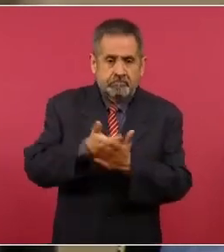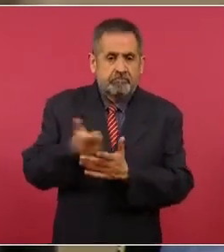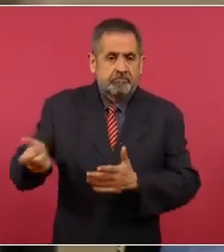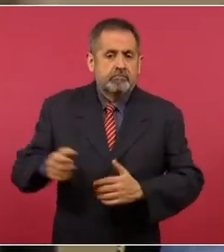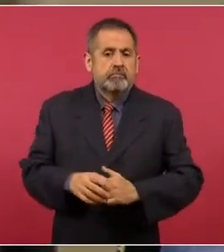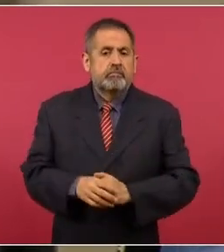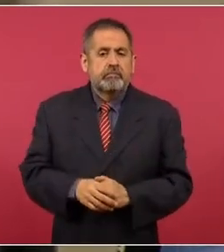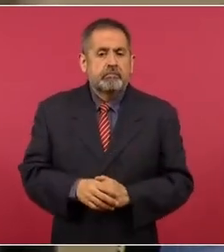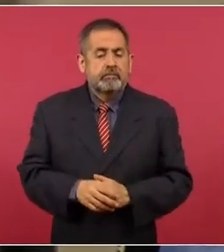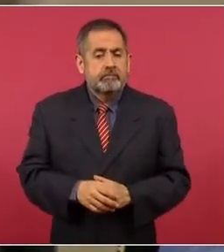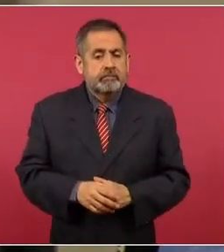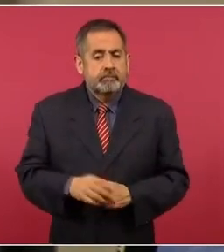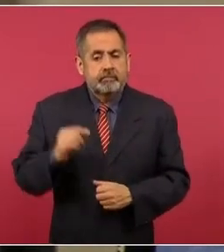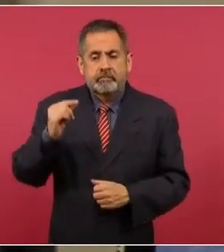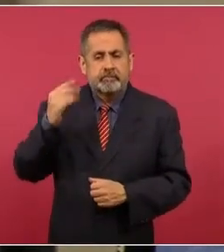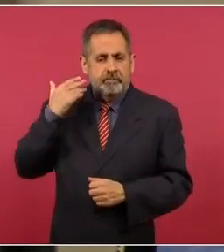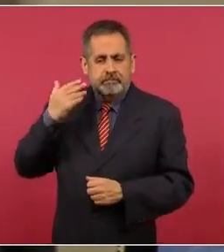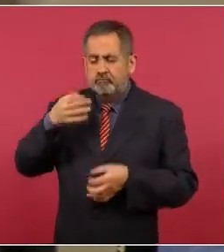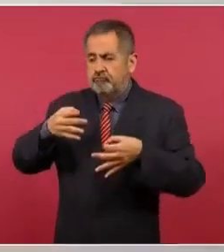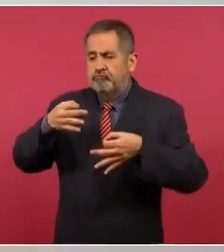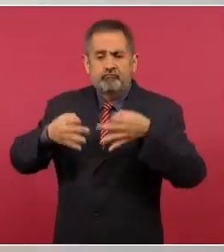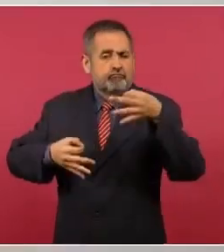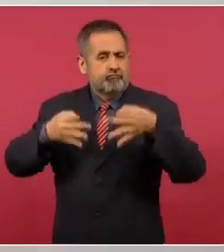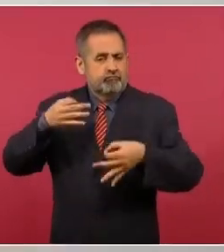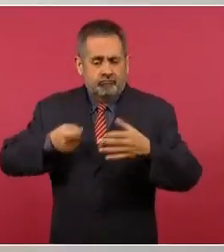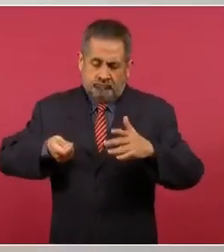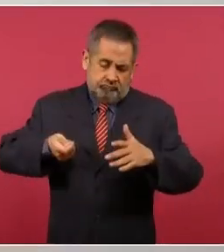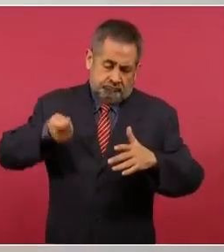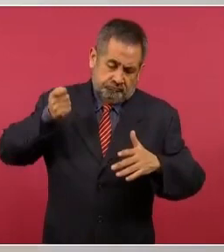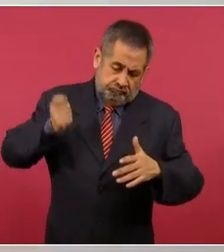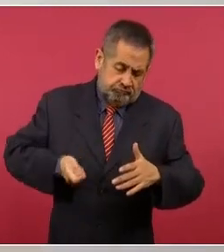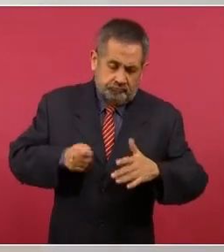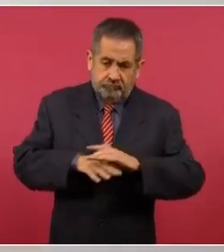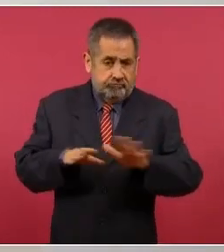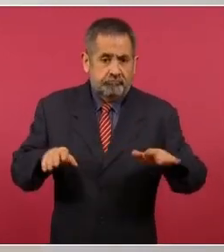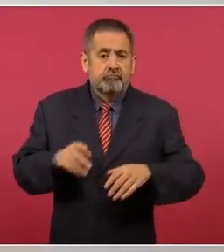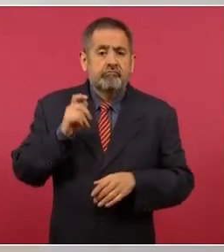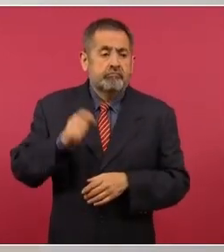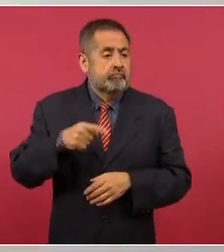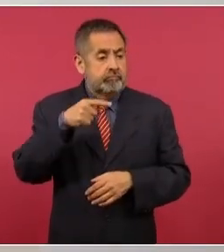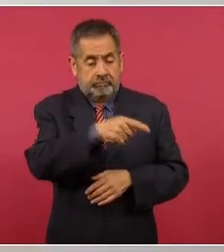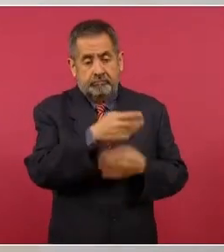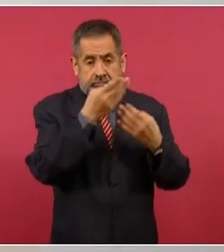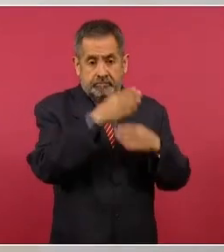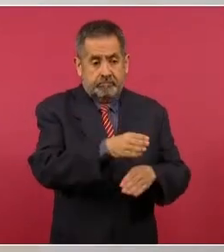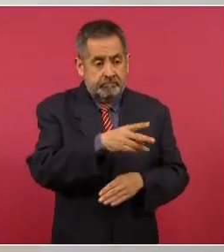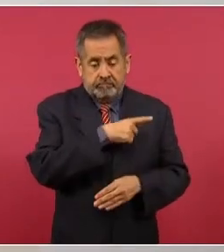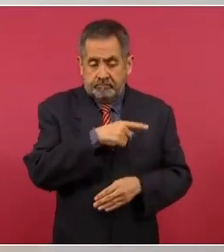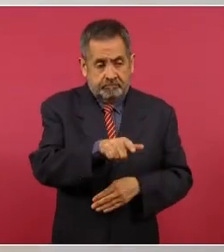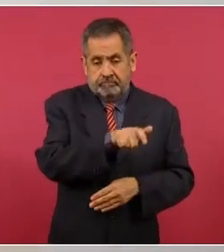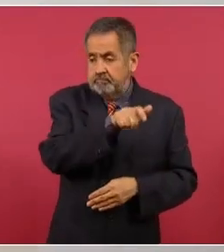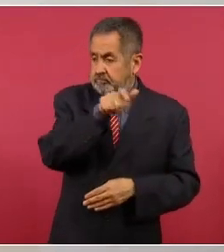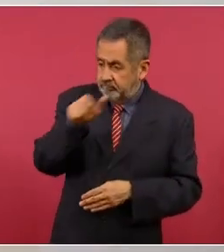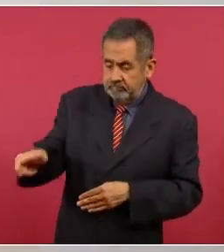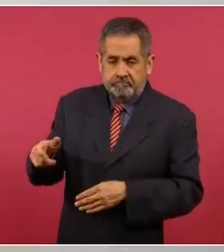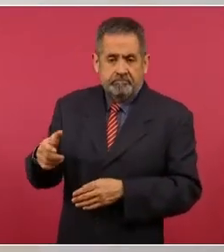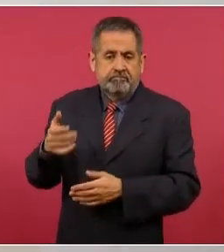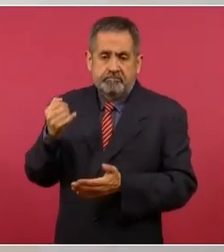acaba de resolverse un juicio para que un banco pague.